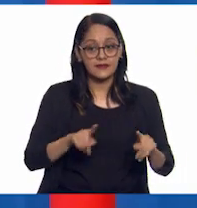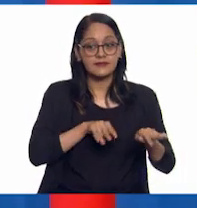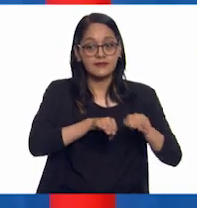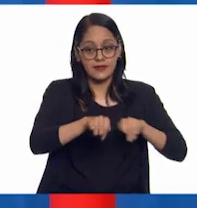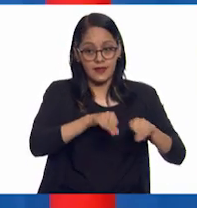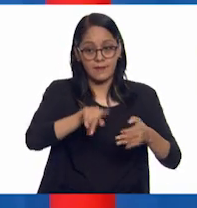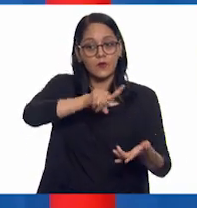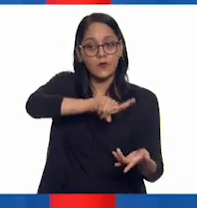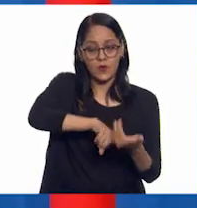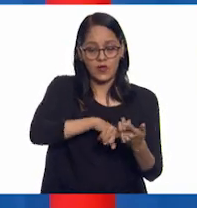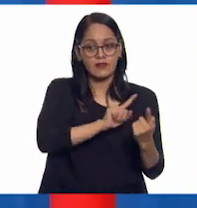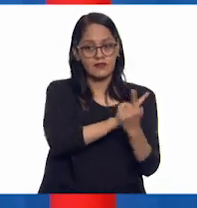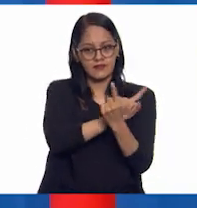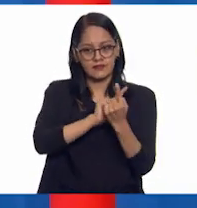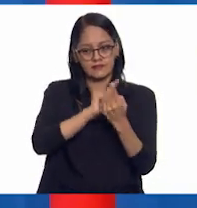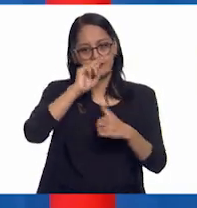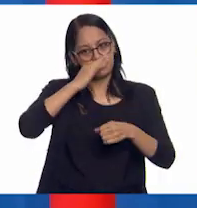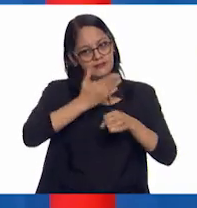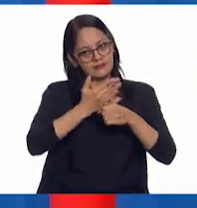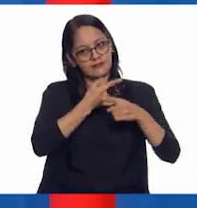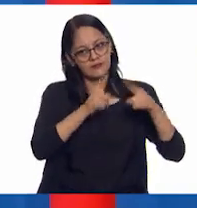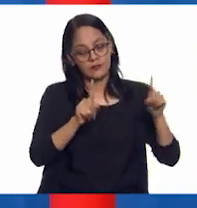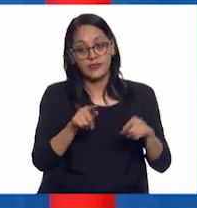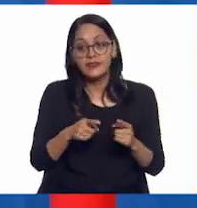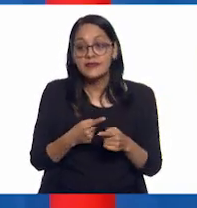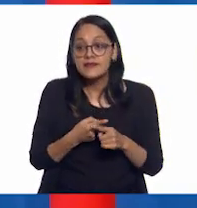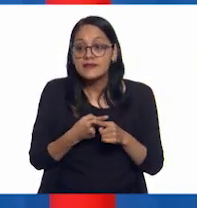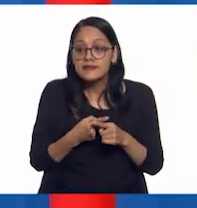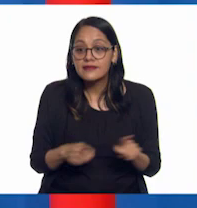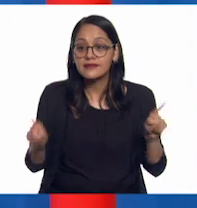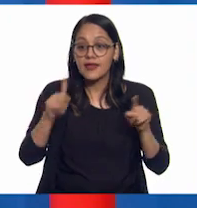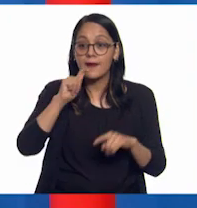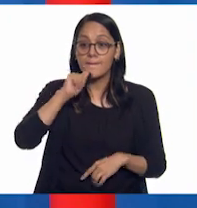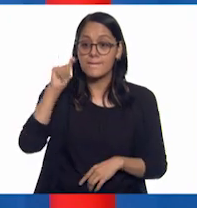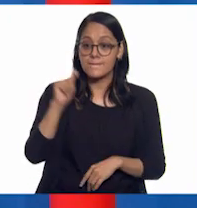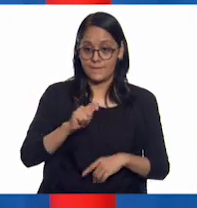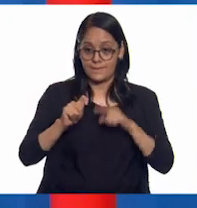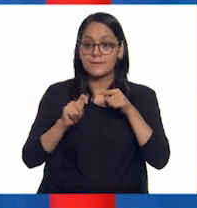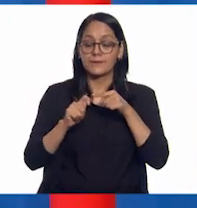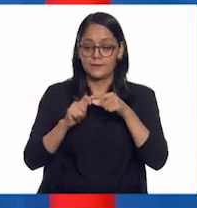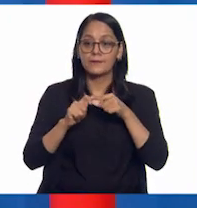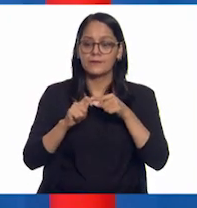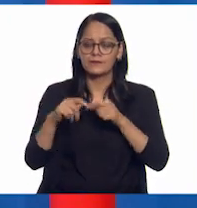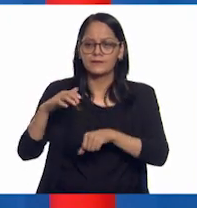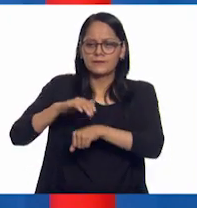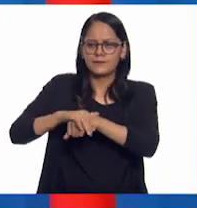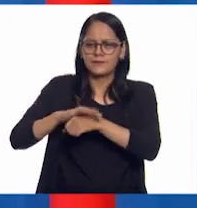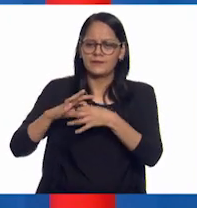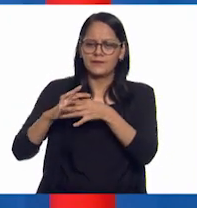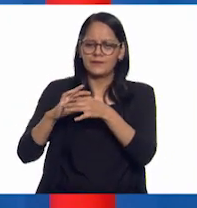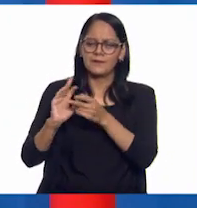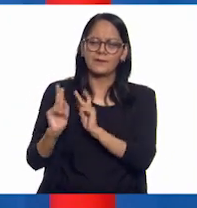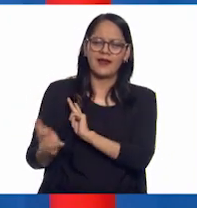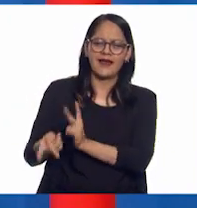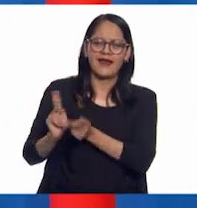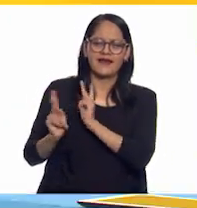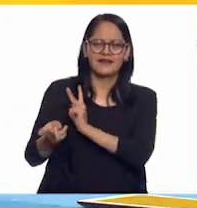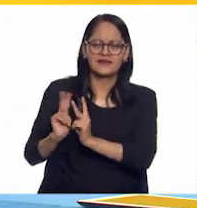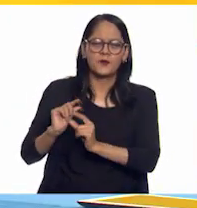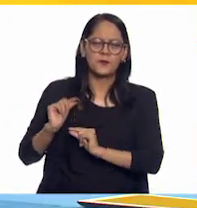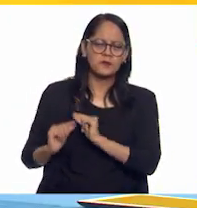responsabilidades. En cambio, la amistad, con el simple hecho de estar ahí y platicar, pues ya es suficiente, se va dando.